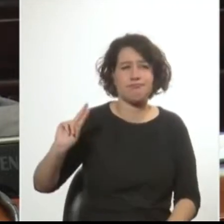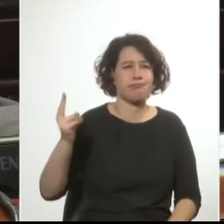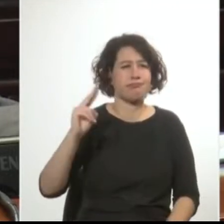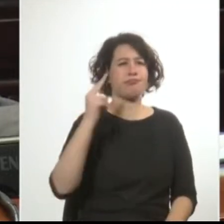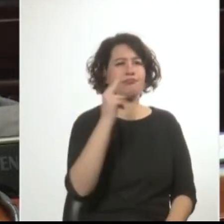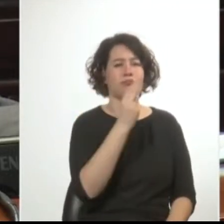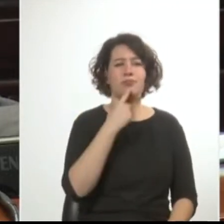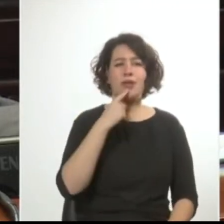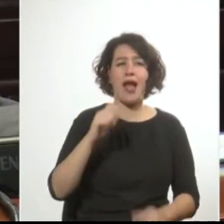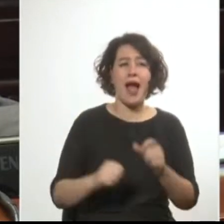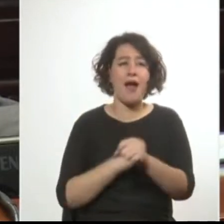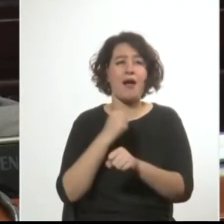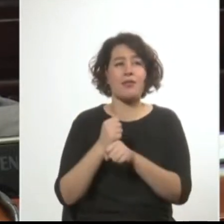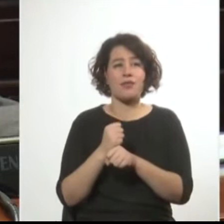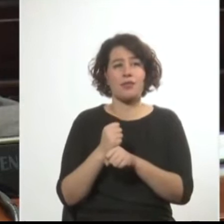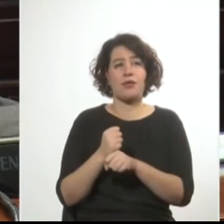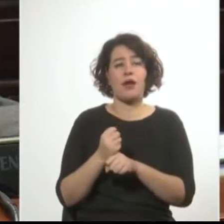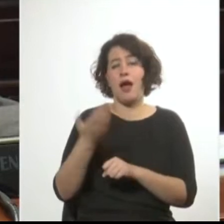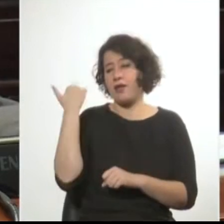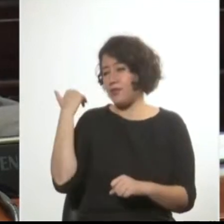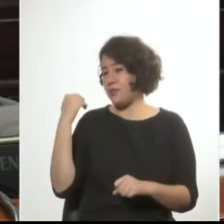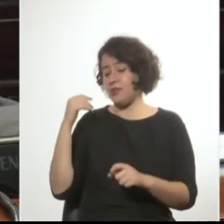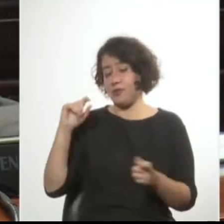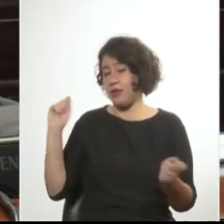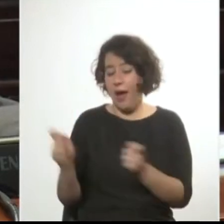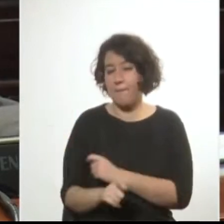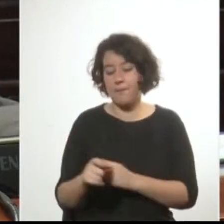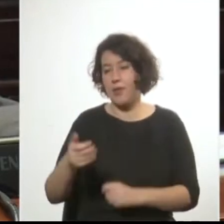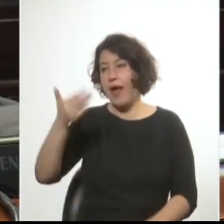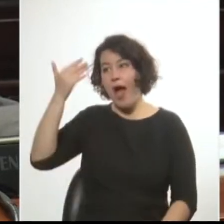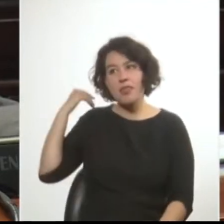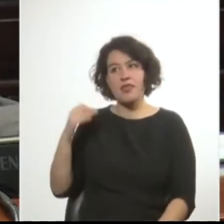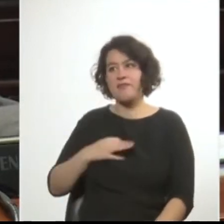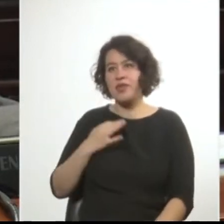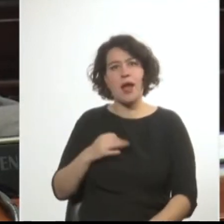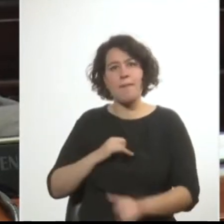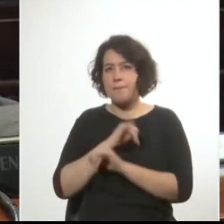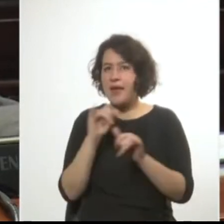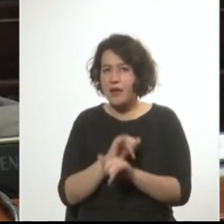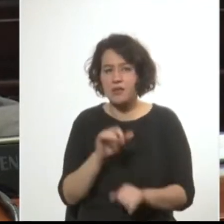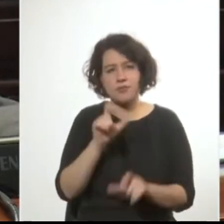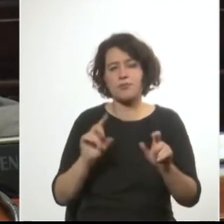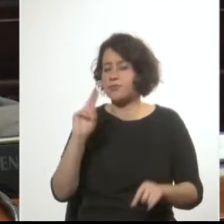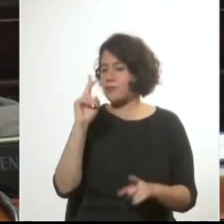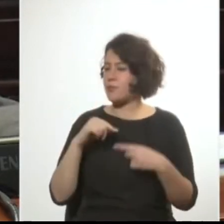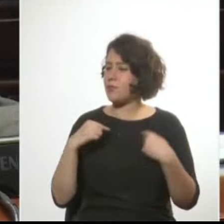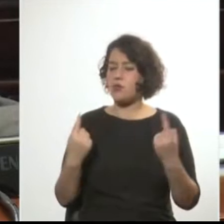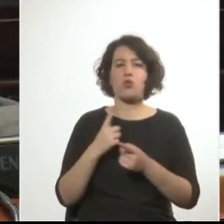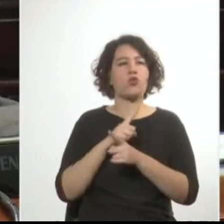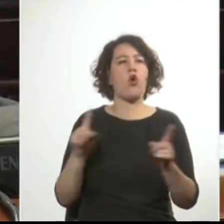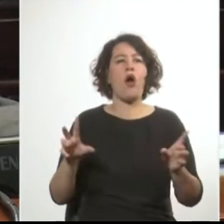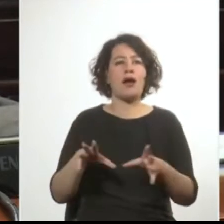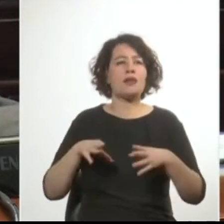la hasta entonces apacible vida de los uruguayos. No aceptamos que se